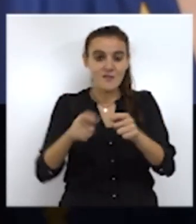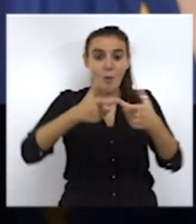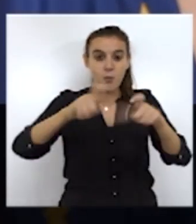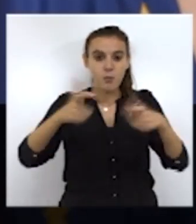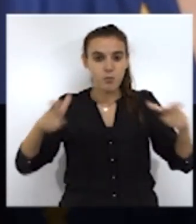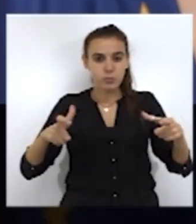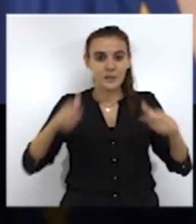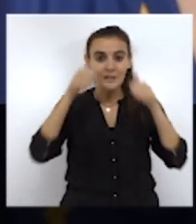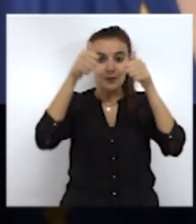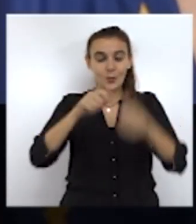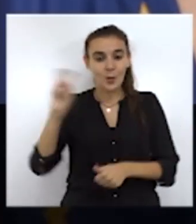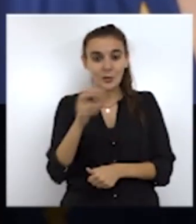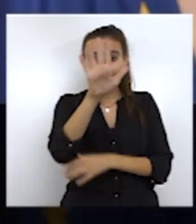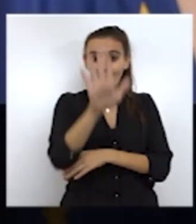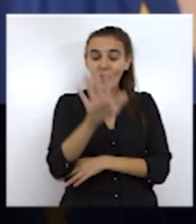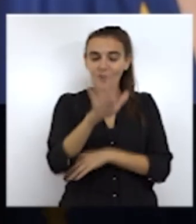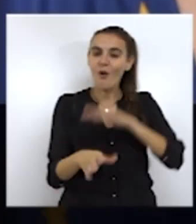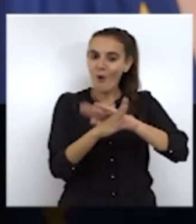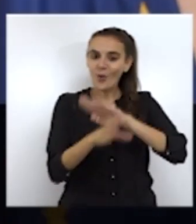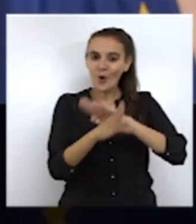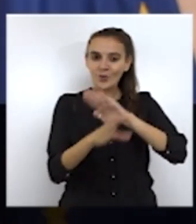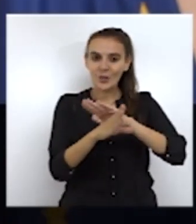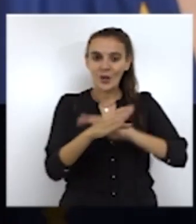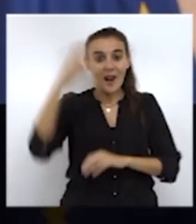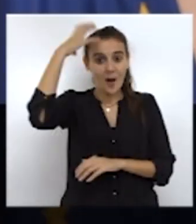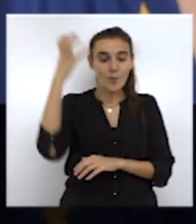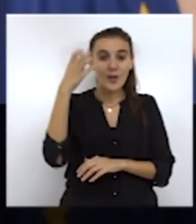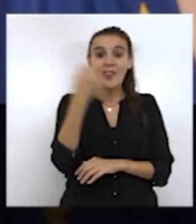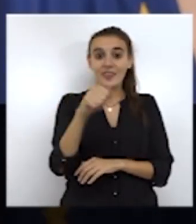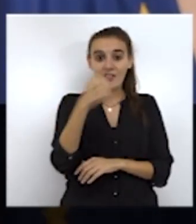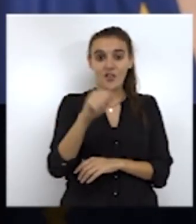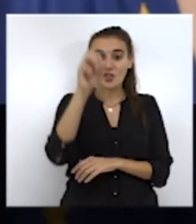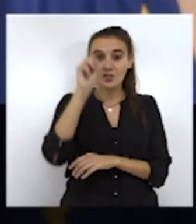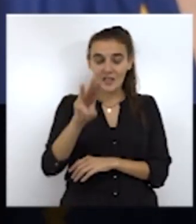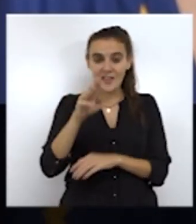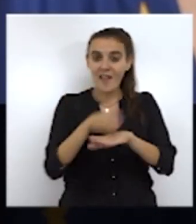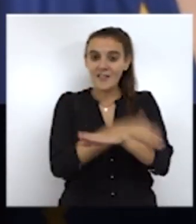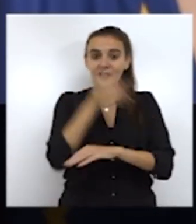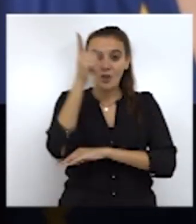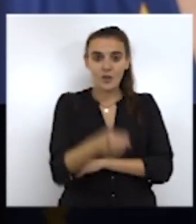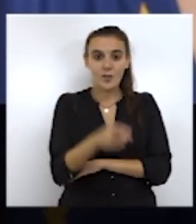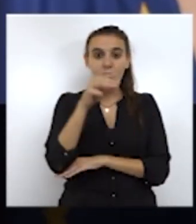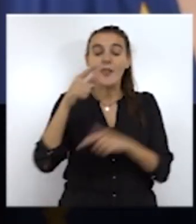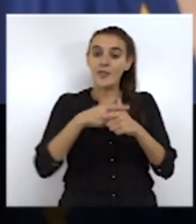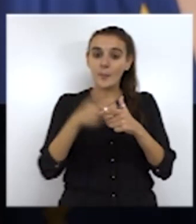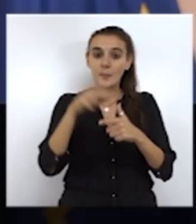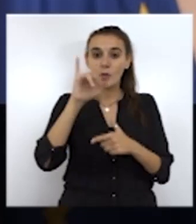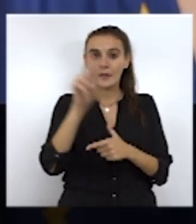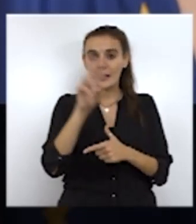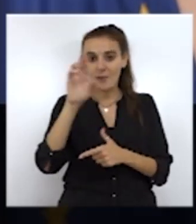grande de cualquier otro título, y los cinco se dieron en la monarquía de Alfonso XIII y antes de la dictadura de Primo de Rivera.